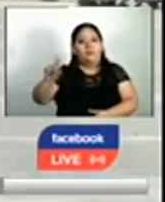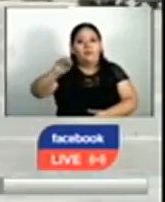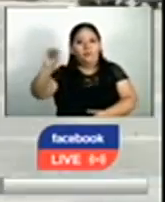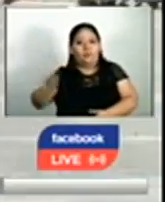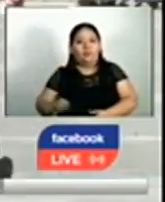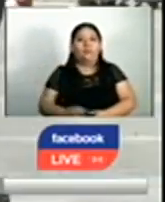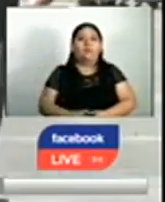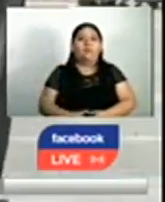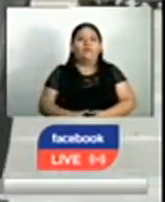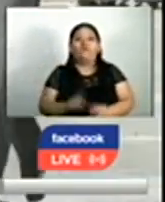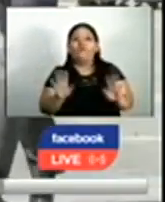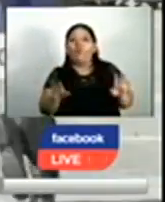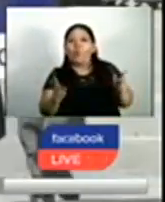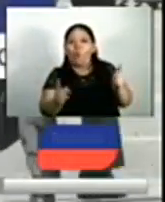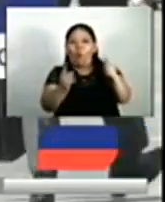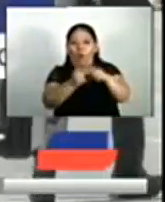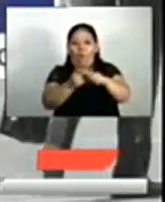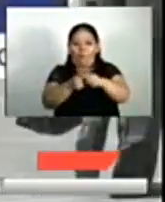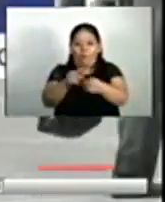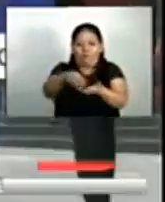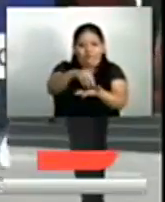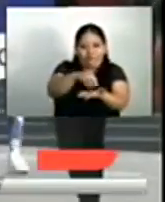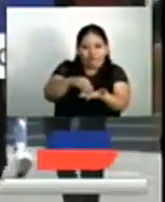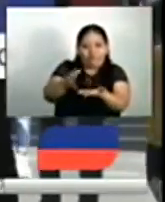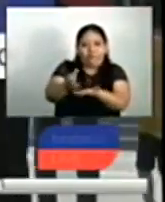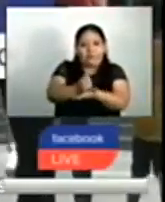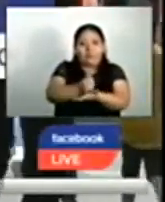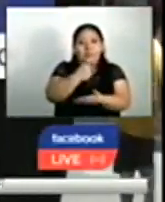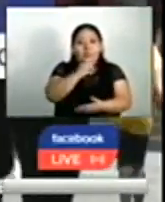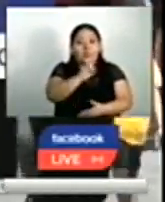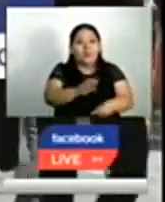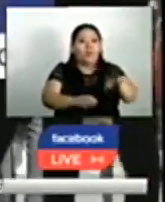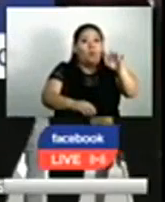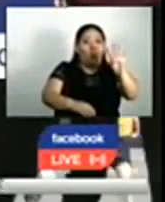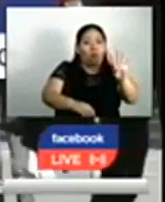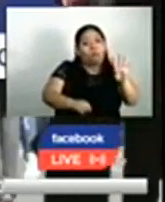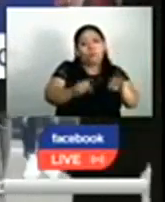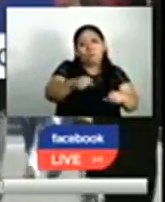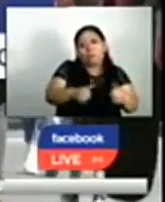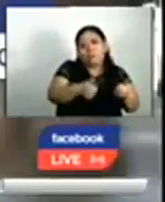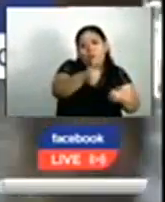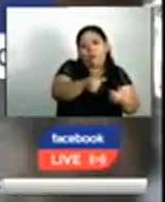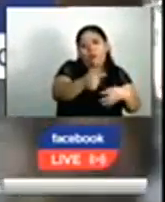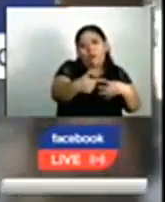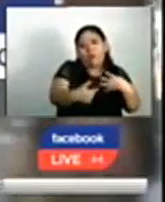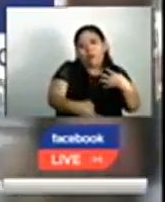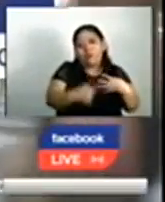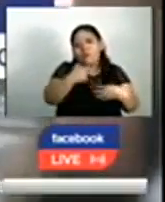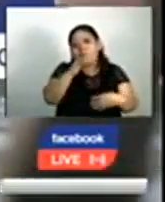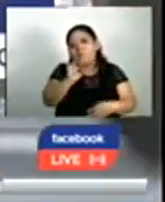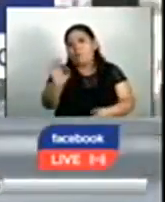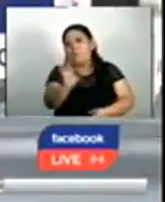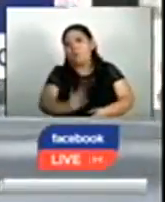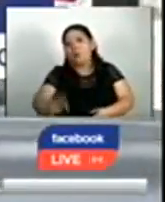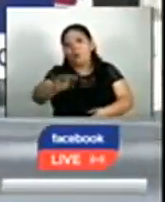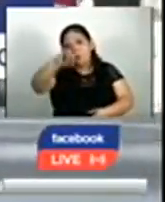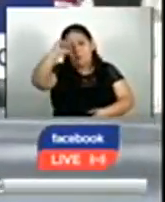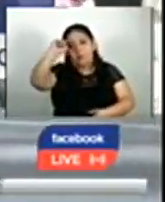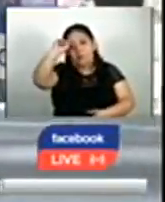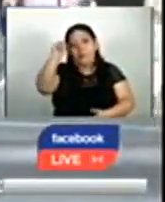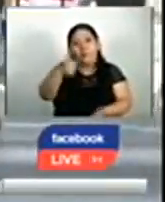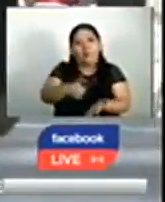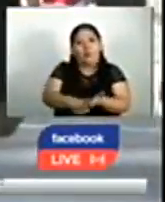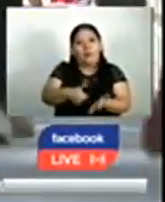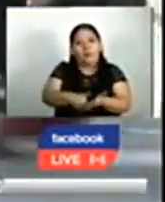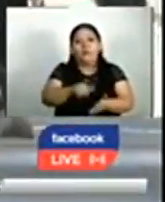Respecto a la reestructuración municipal, 4 de cada 10 encuestados que están a favor de la ley anticipan una mejora de la futura alcaldía del